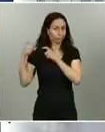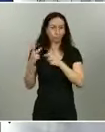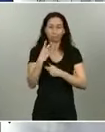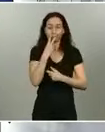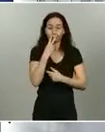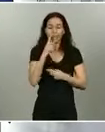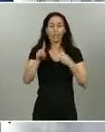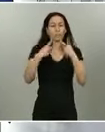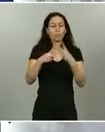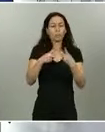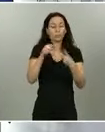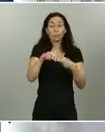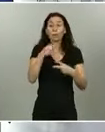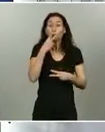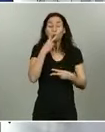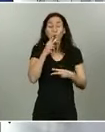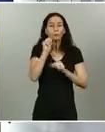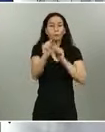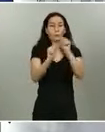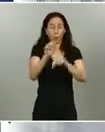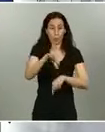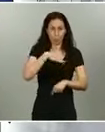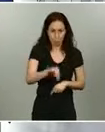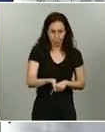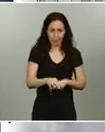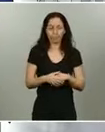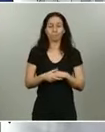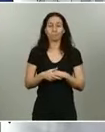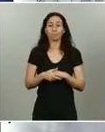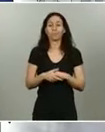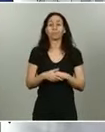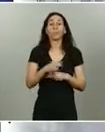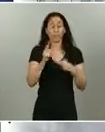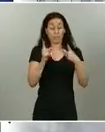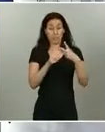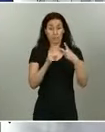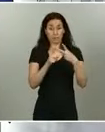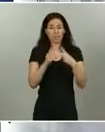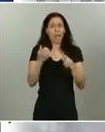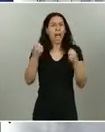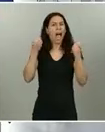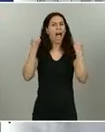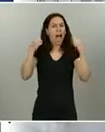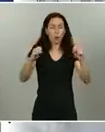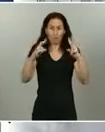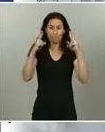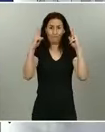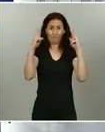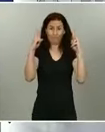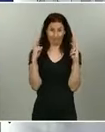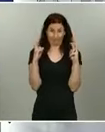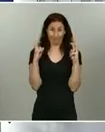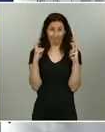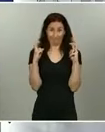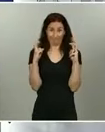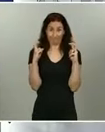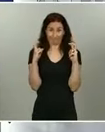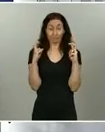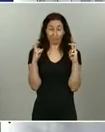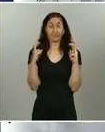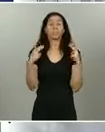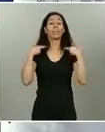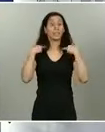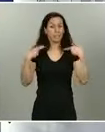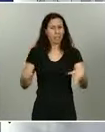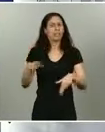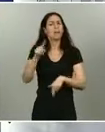de tanto tiempo confinados hay personas que siguen contagiando, como ha ocurrido durante un cumpleaños en Lleida o como informan de algunos casos en Alemania? ¿Son